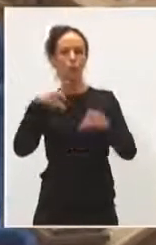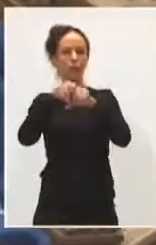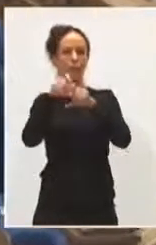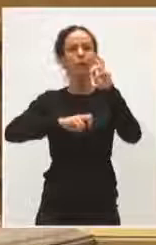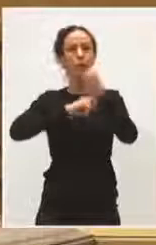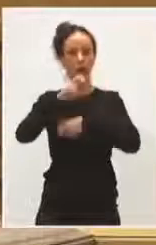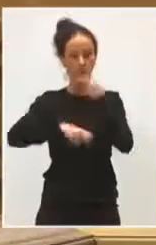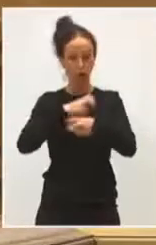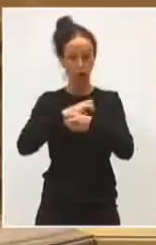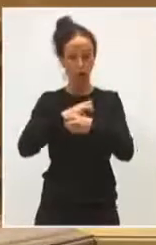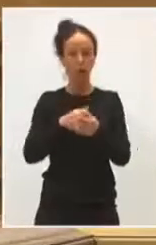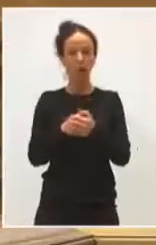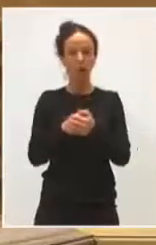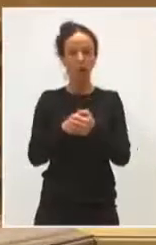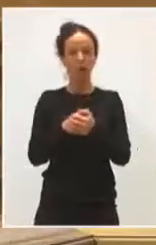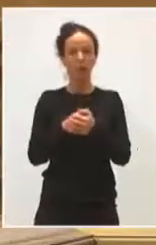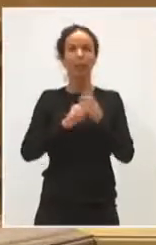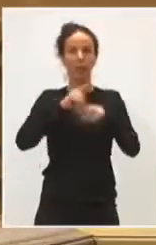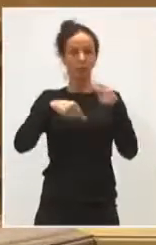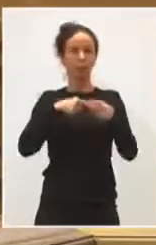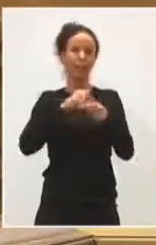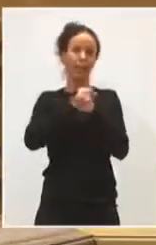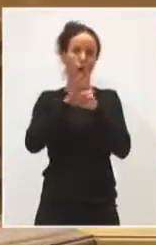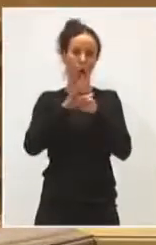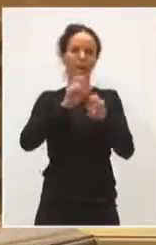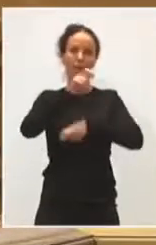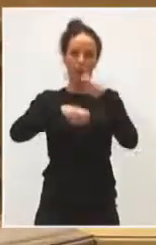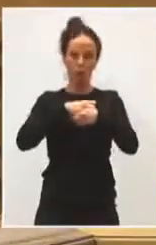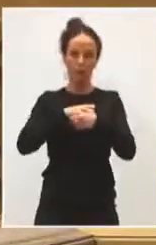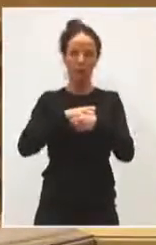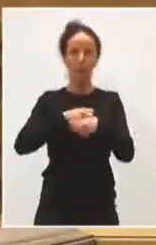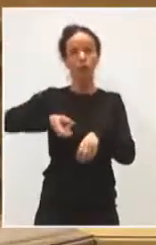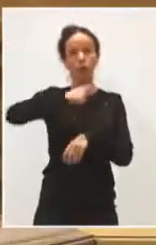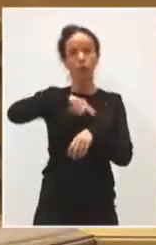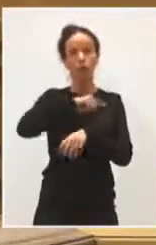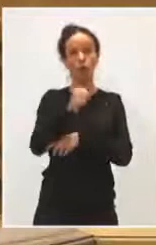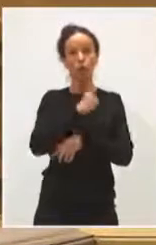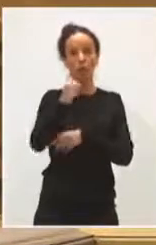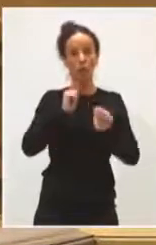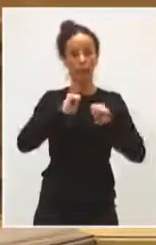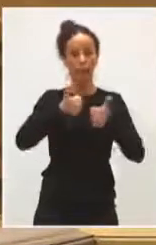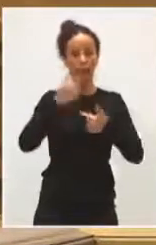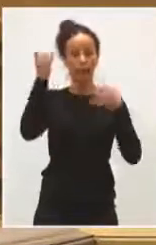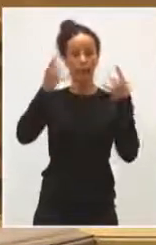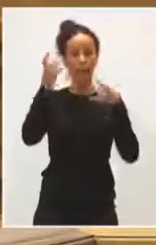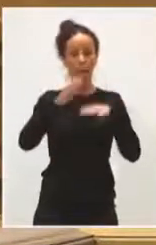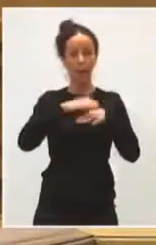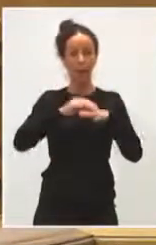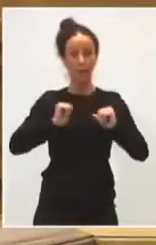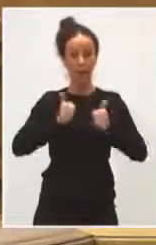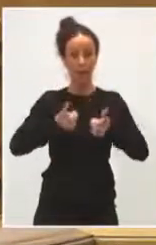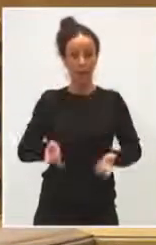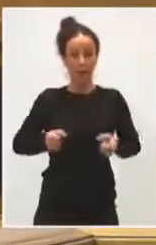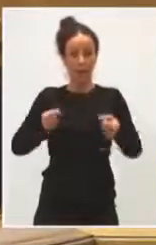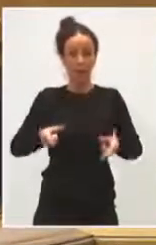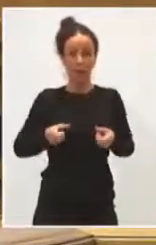y simplificar. Y también vamos a plantear el apoyo al inicio de actividad para esos primeros gastos de inicio de actividad, que